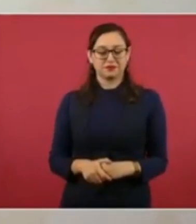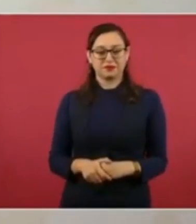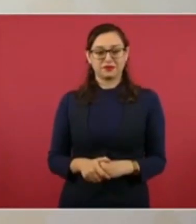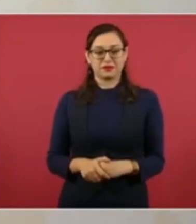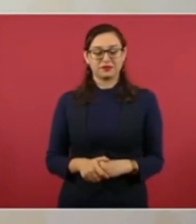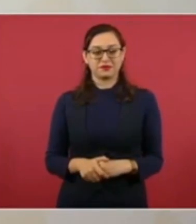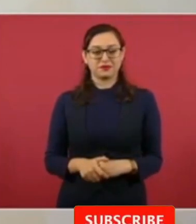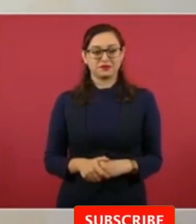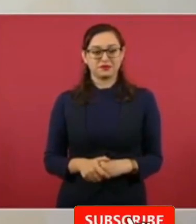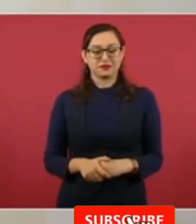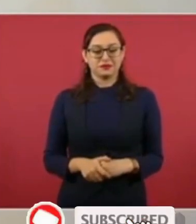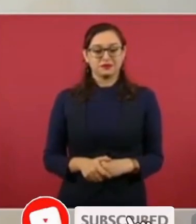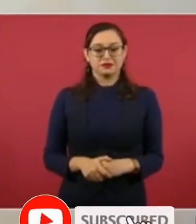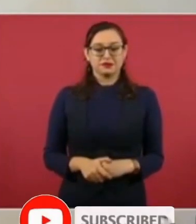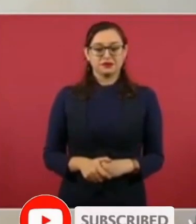y también